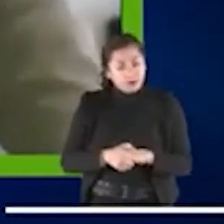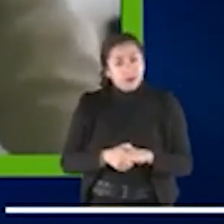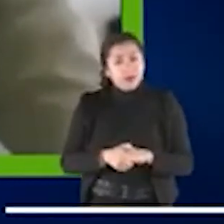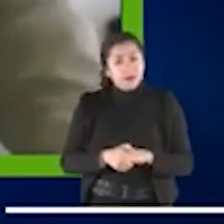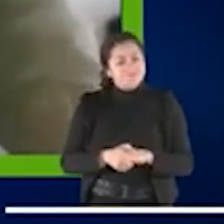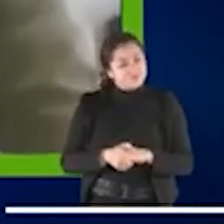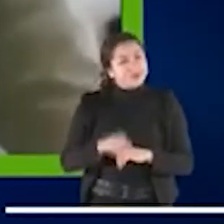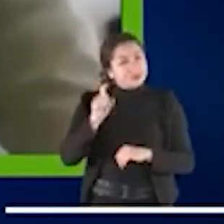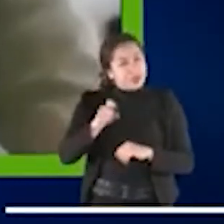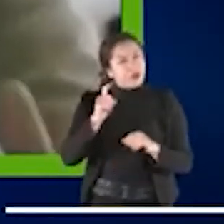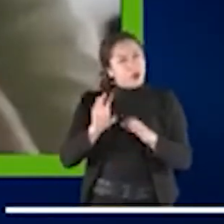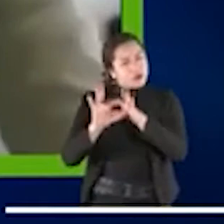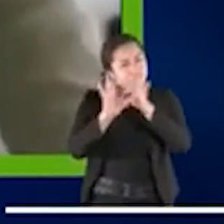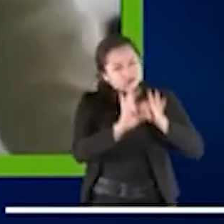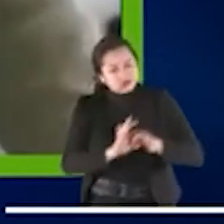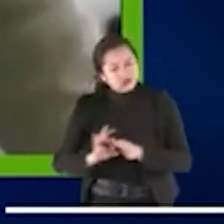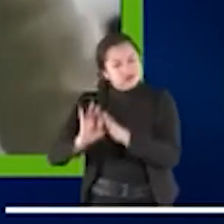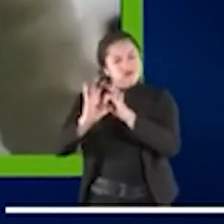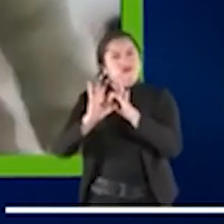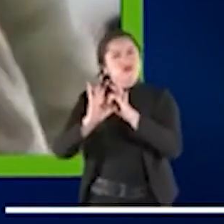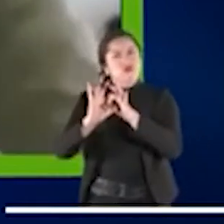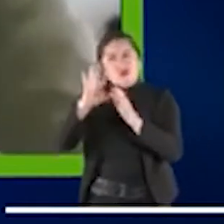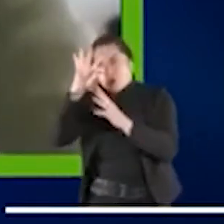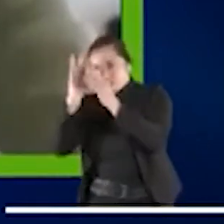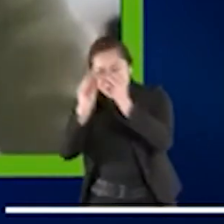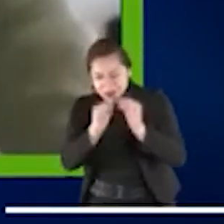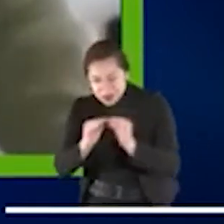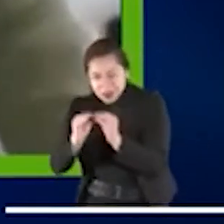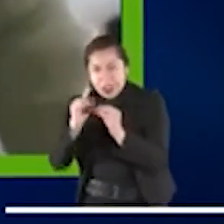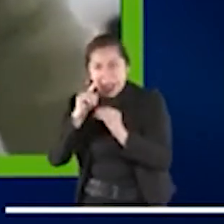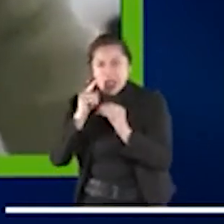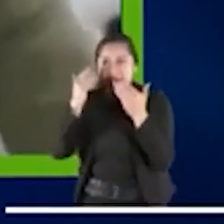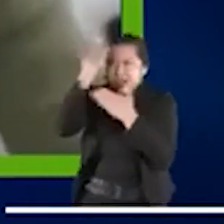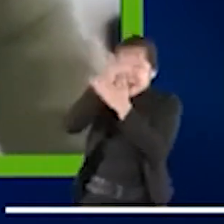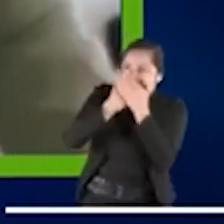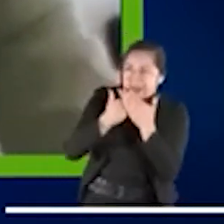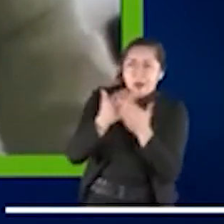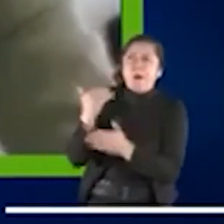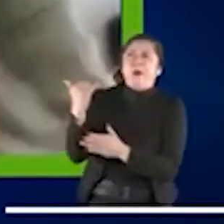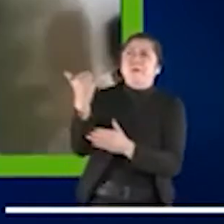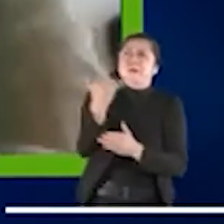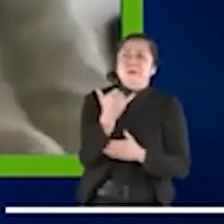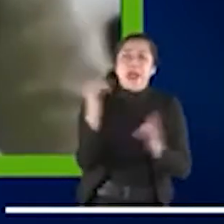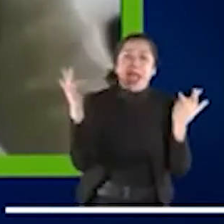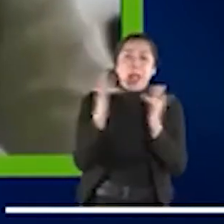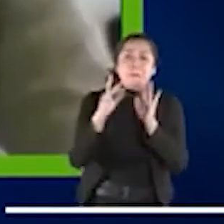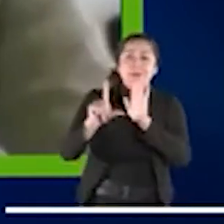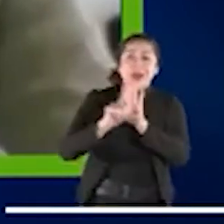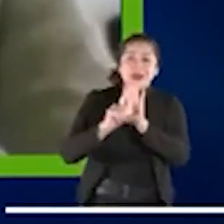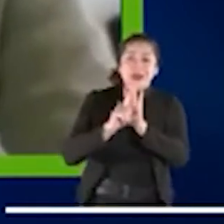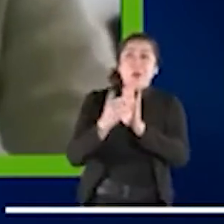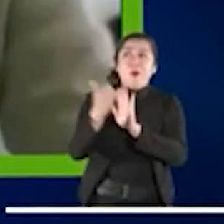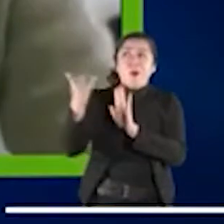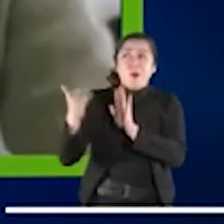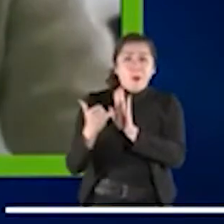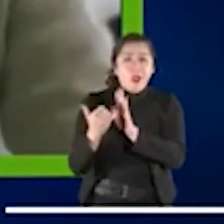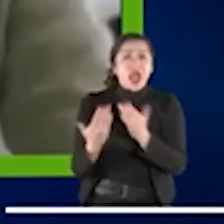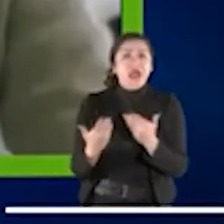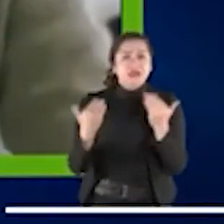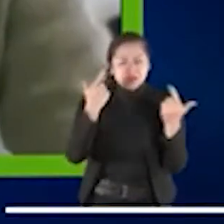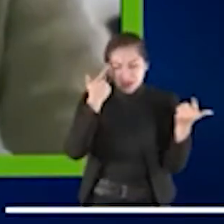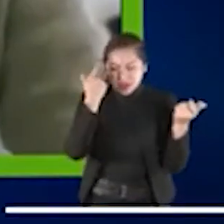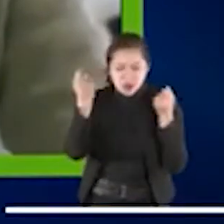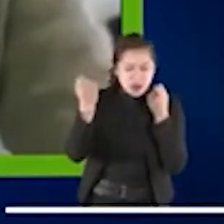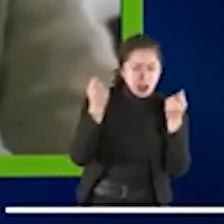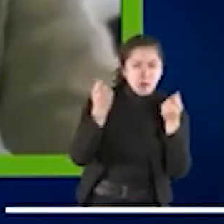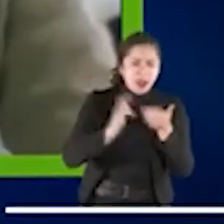articulemos, fortalezcamos y apoyemos herramientas que ya están incorporadas en la legislación y fortalezcamos mecanismos